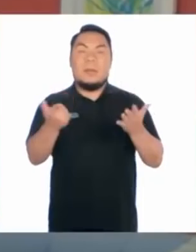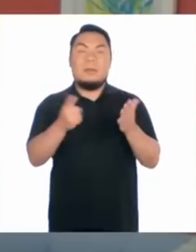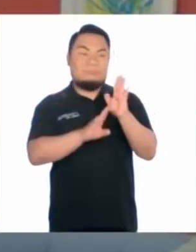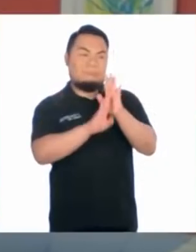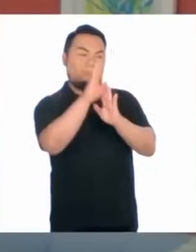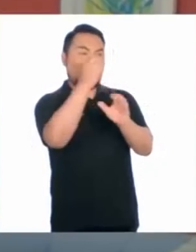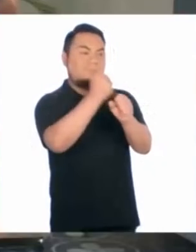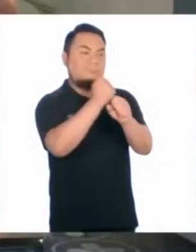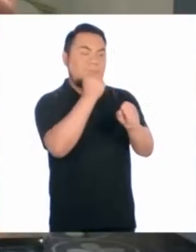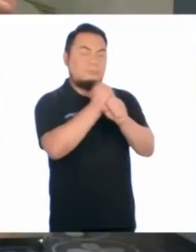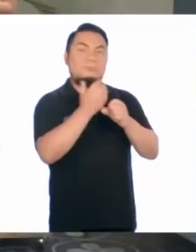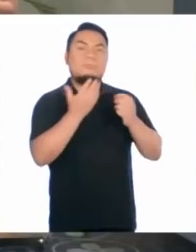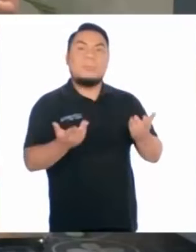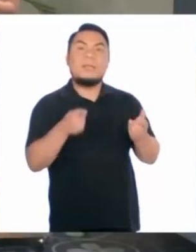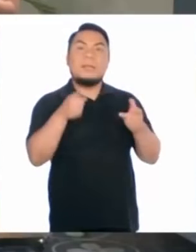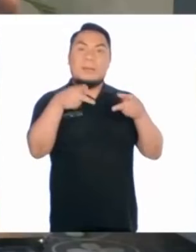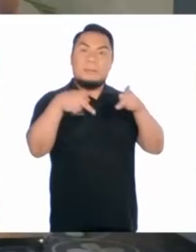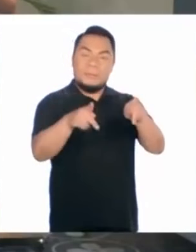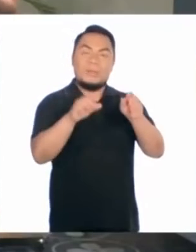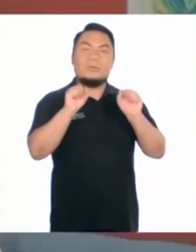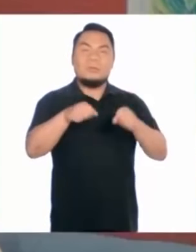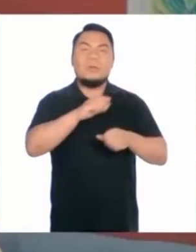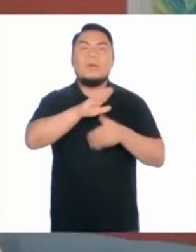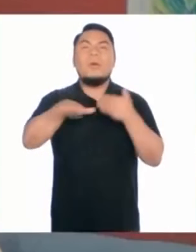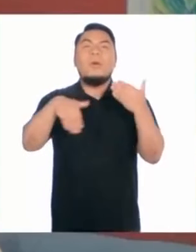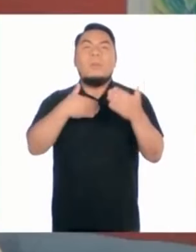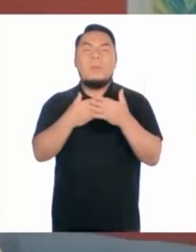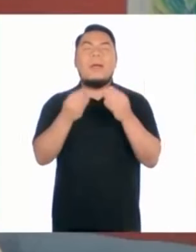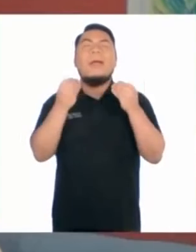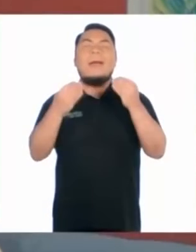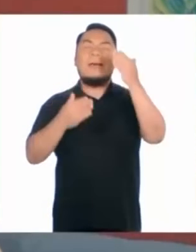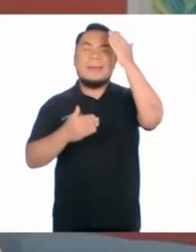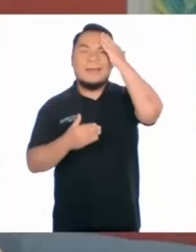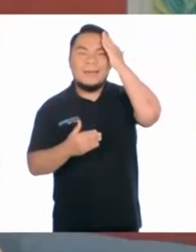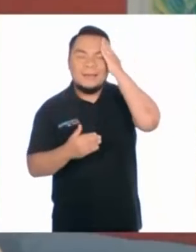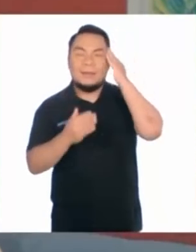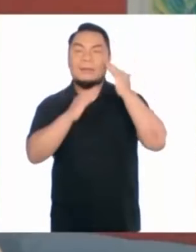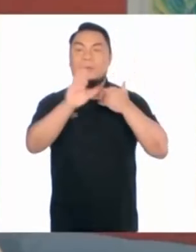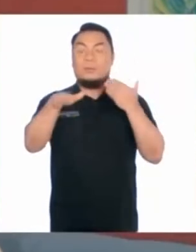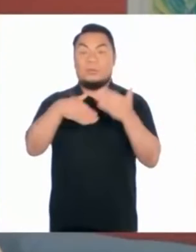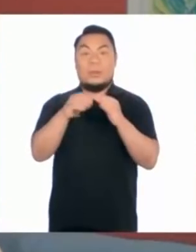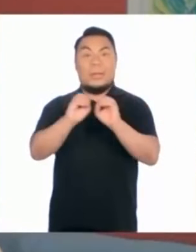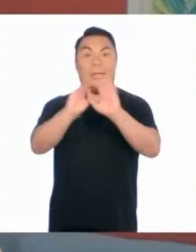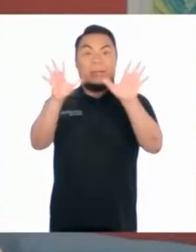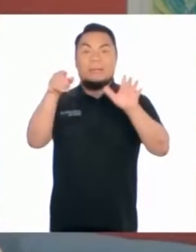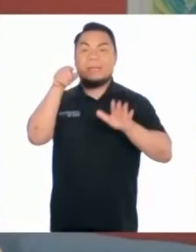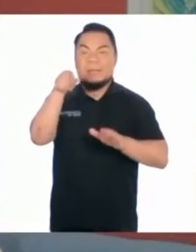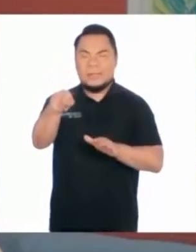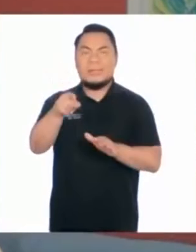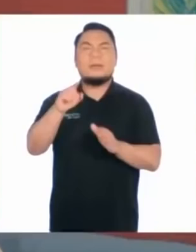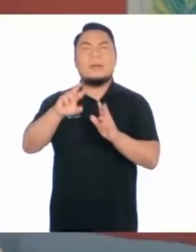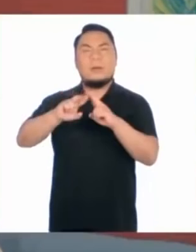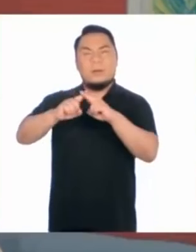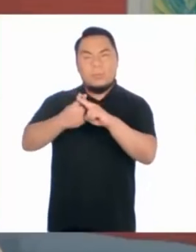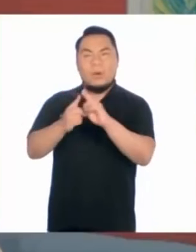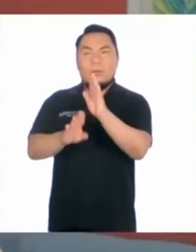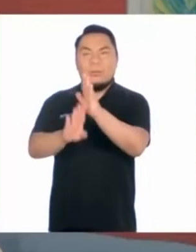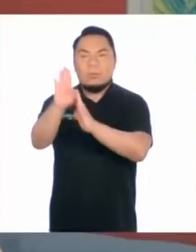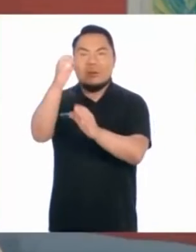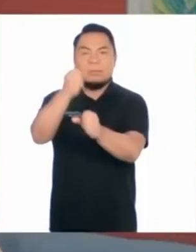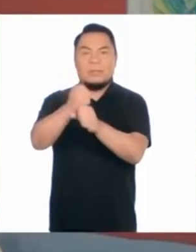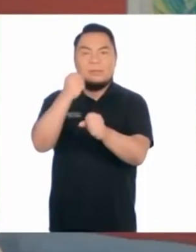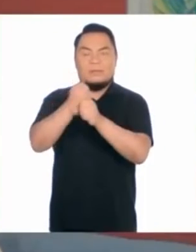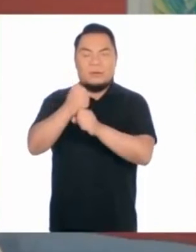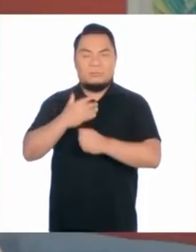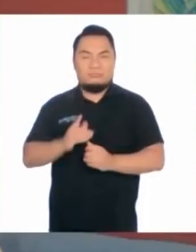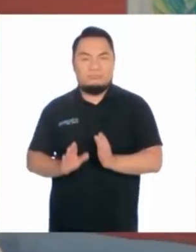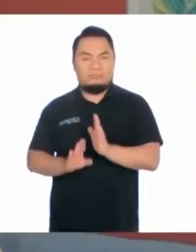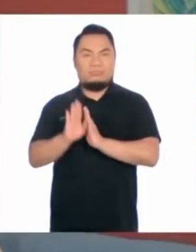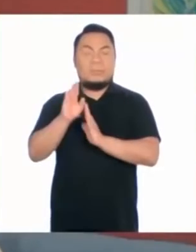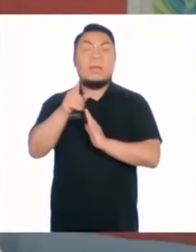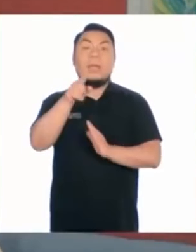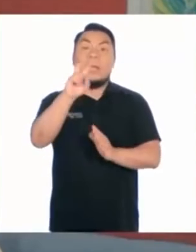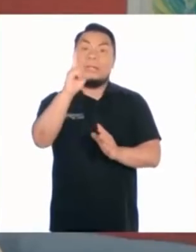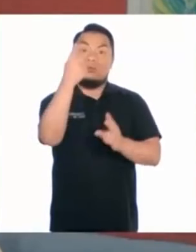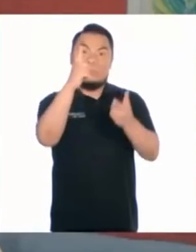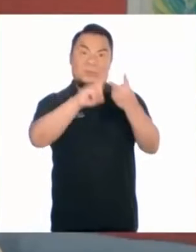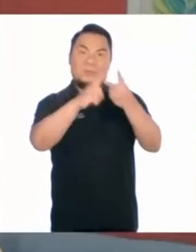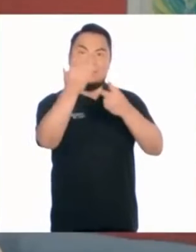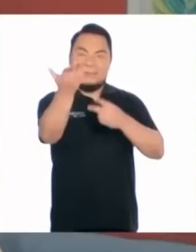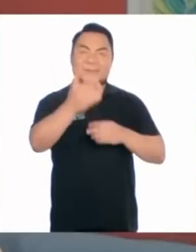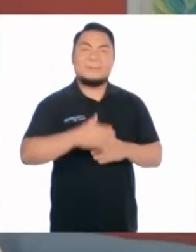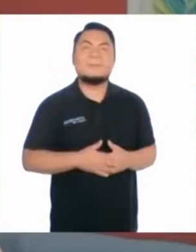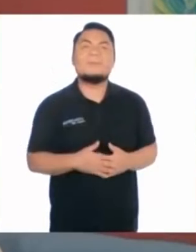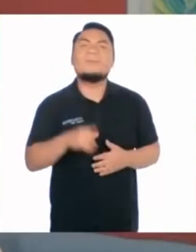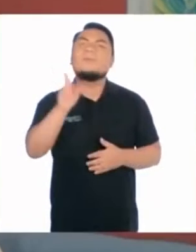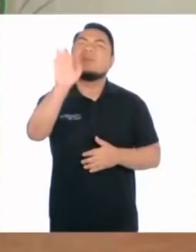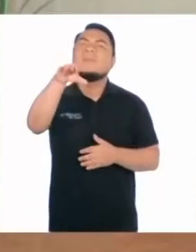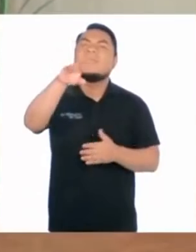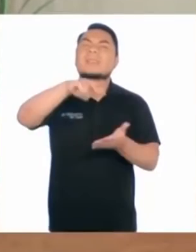de qué significa el emprendimiento y nos permitirá tomarla como base para poder tener claro qué es lo que hacemos cuando emprendemos. Ahora vamos